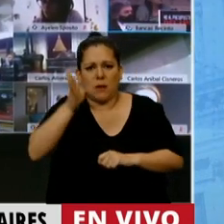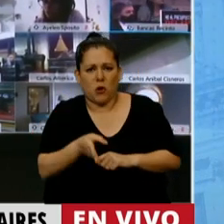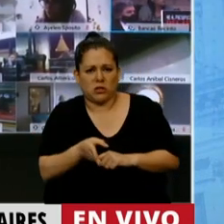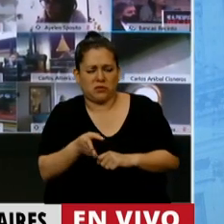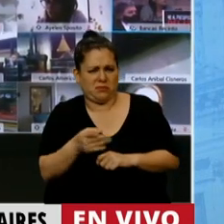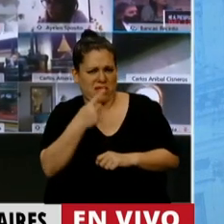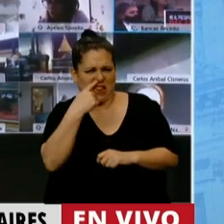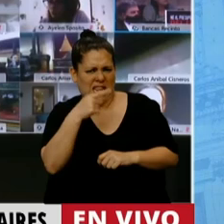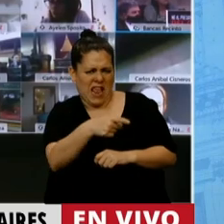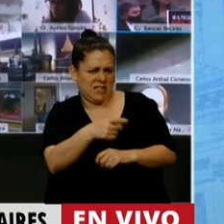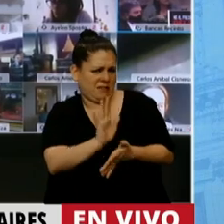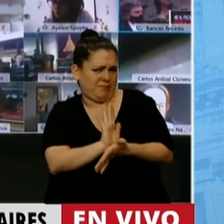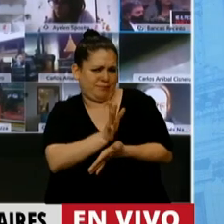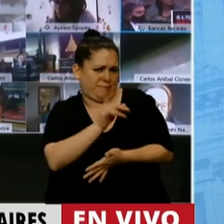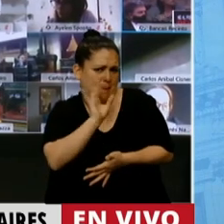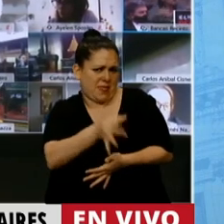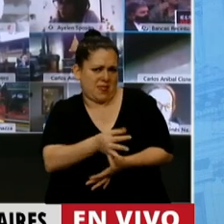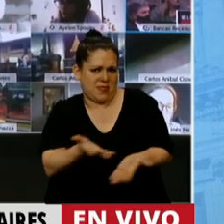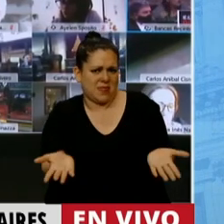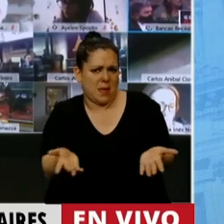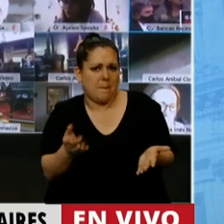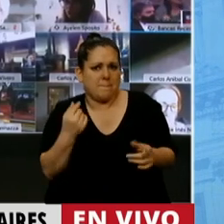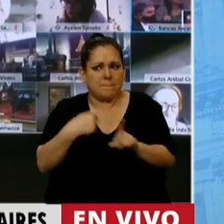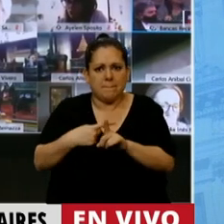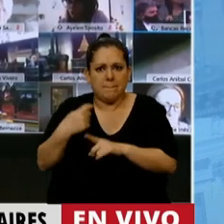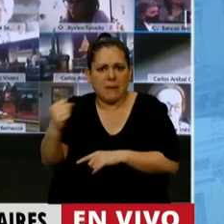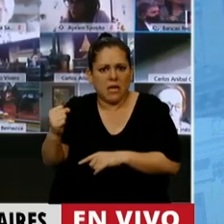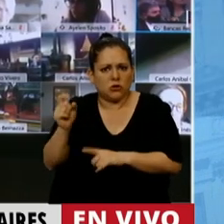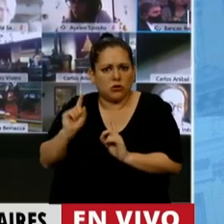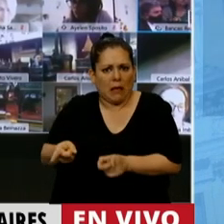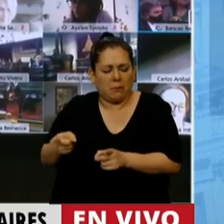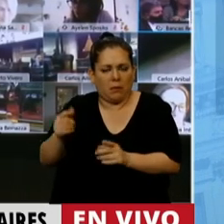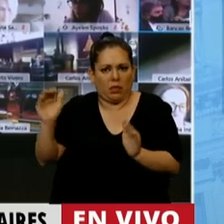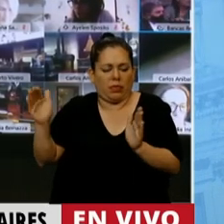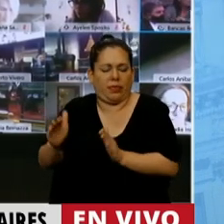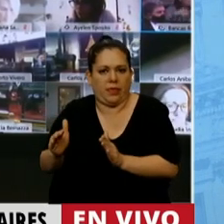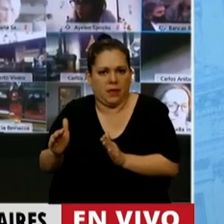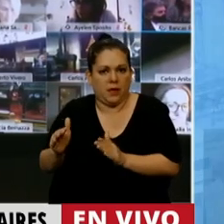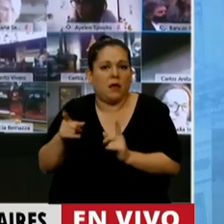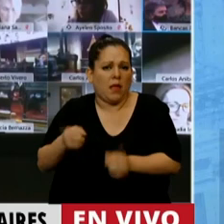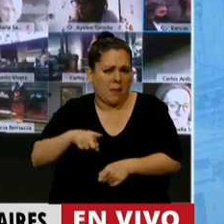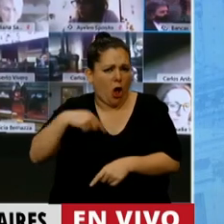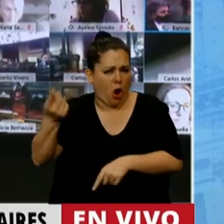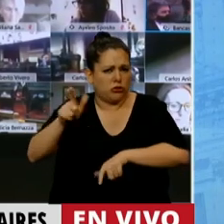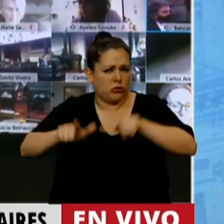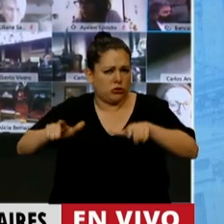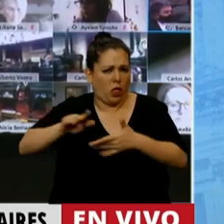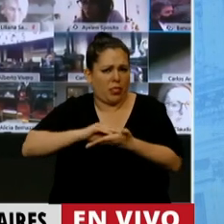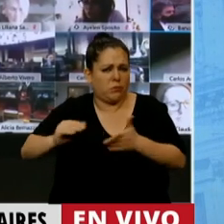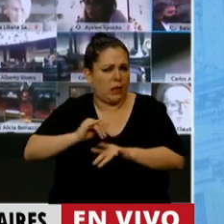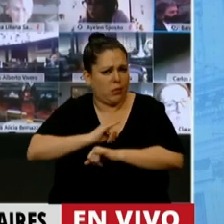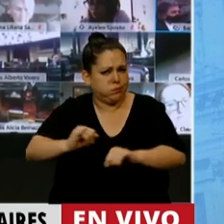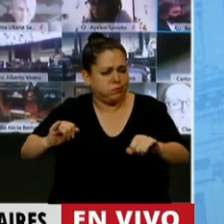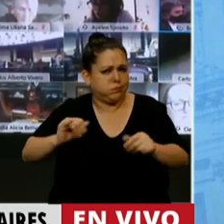leoninos, no sé qué son, pero además todo esto presiona sobre el peso. Y como acá ya han dicho otras diputadas y diputados, es